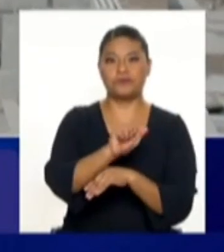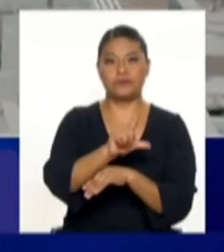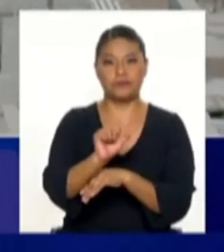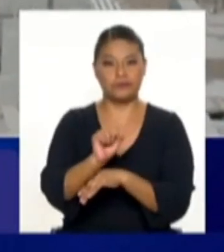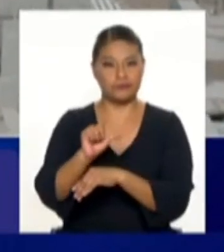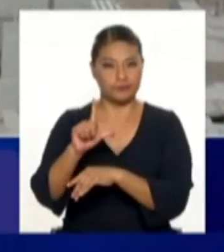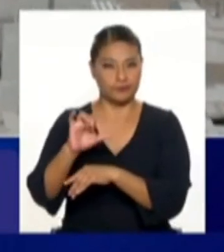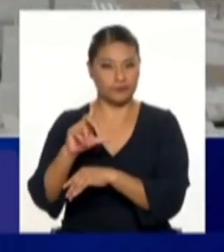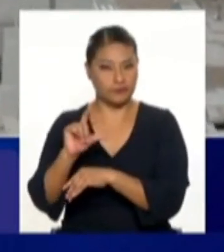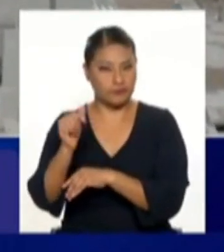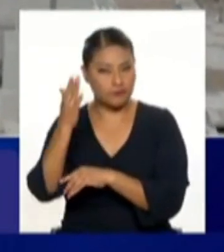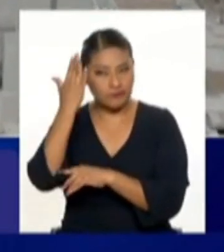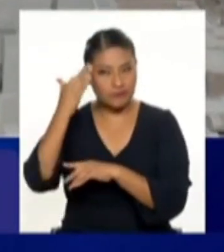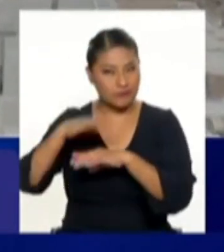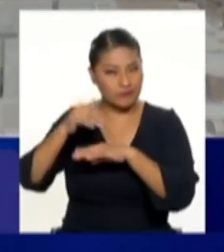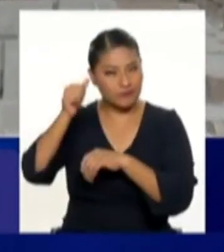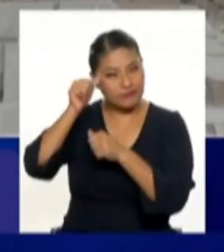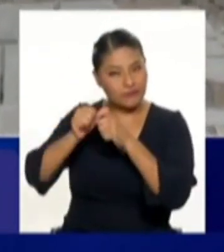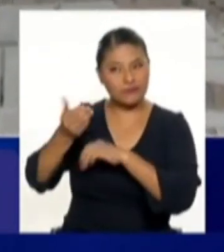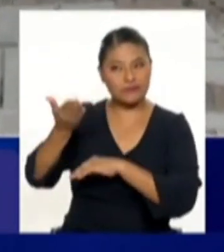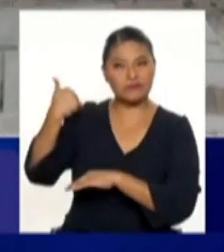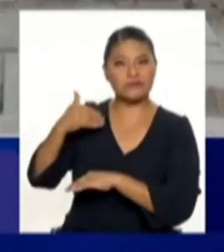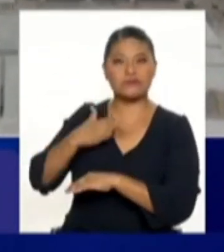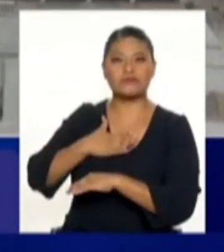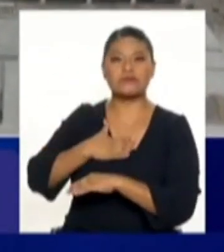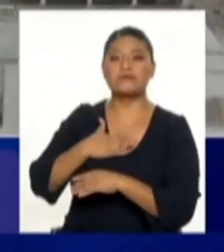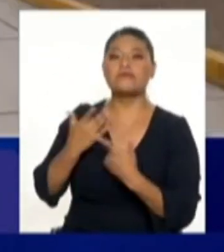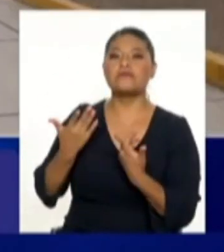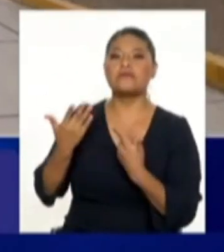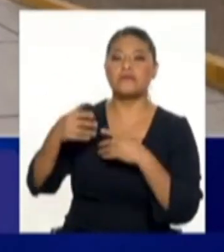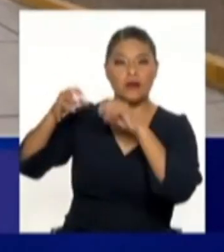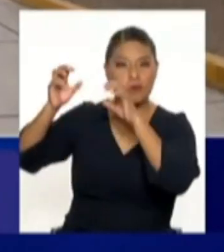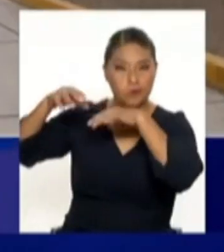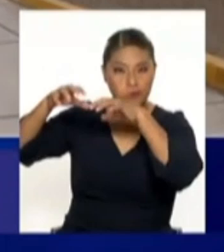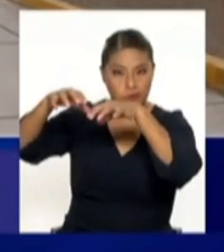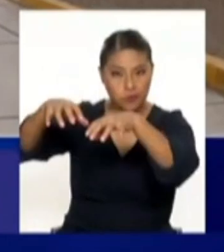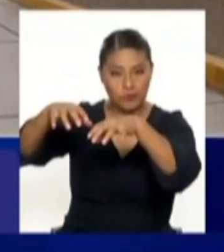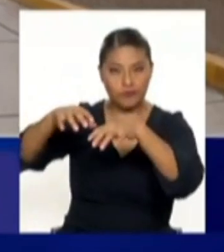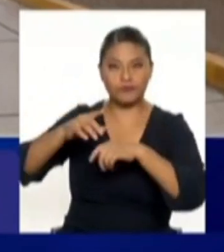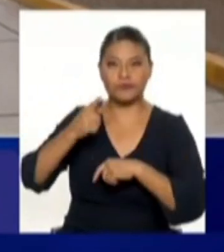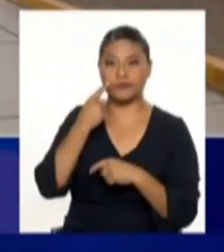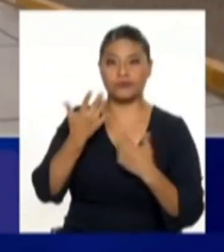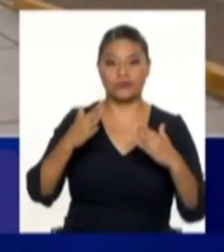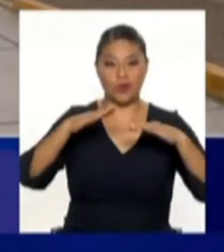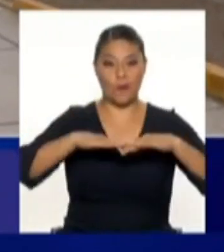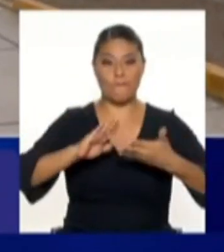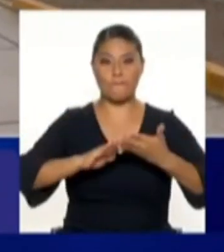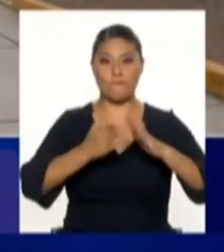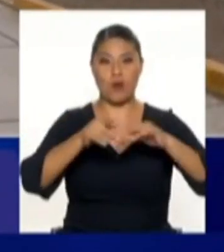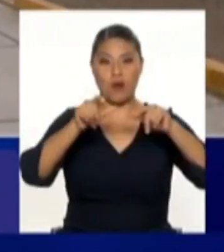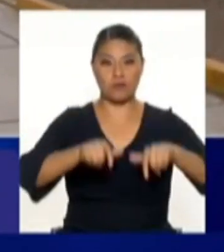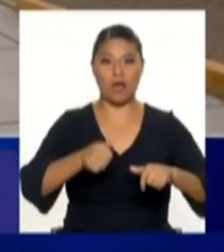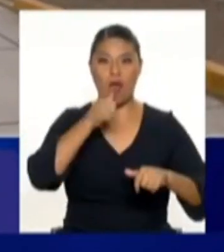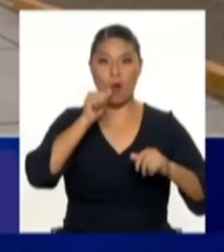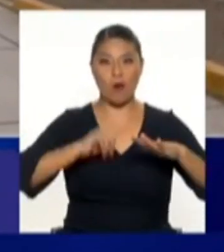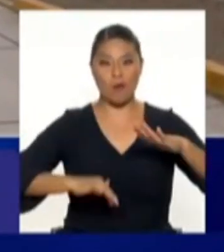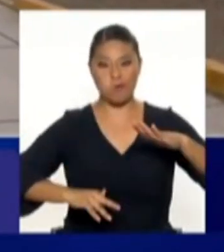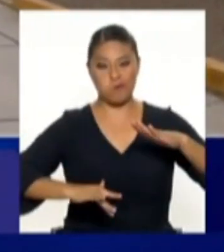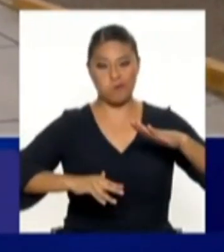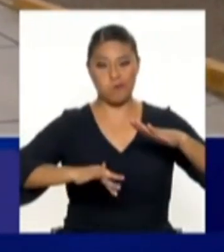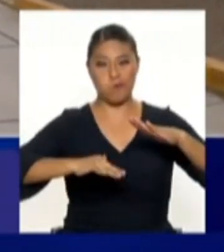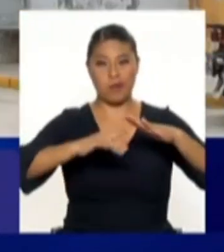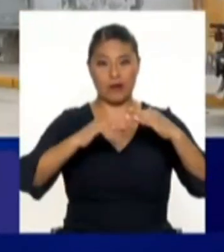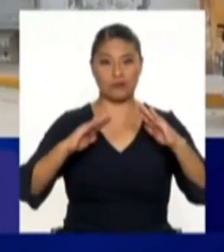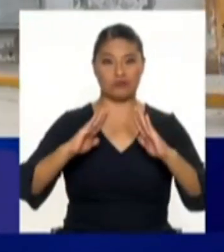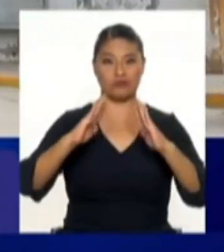si ustedes se acuerdan, de repente el público cuando hablaban de las lluvias y hubo un pueblo que se inundó de donde la gente andaba y el agua estaba prácticamente en